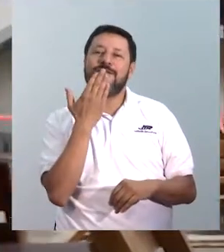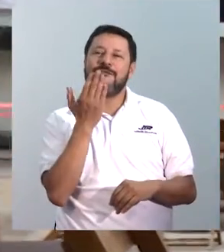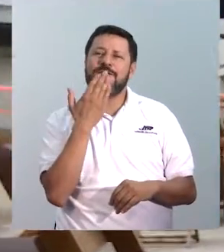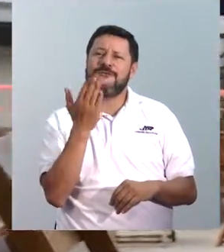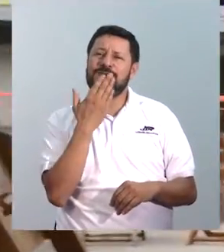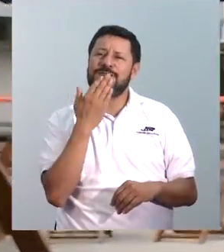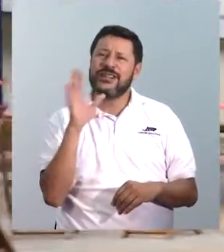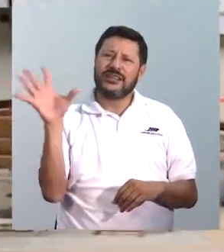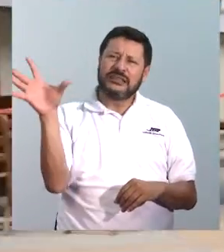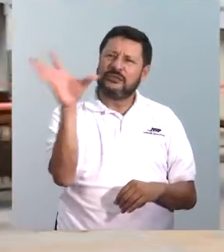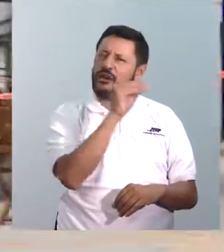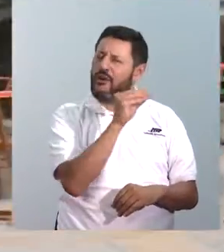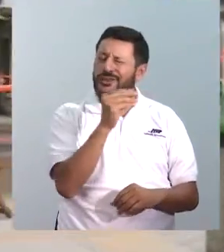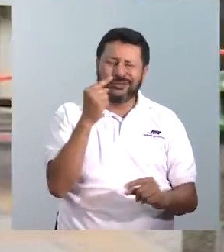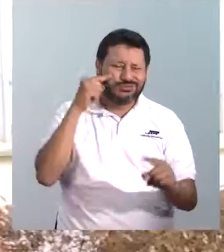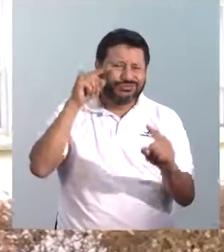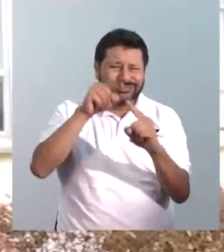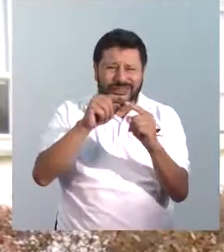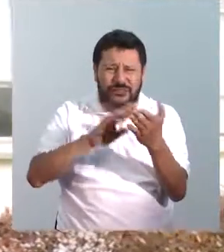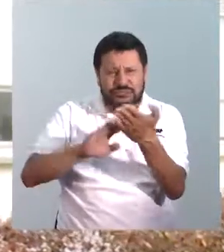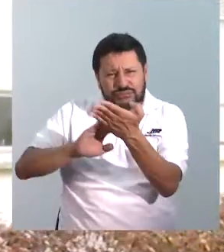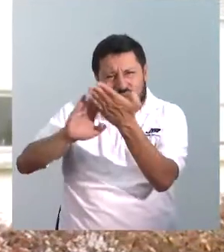nos dedicamos a hacer todas las brigadas.